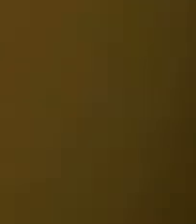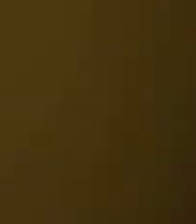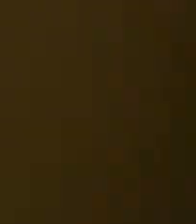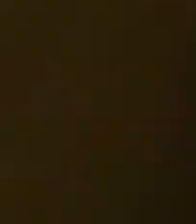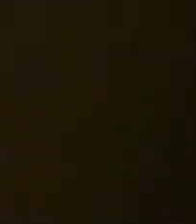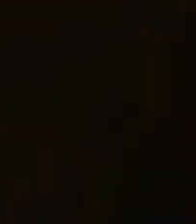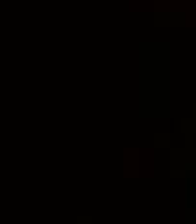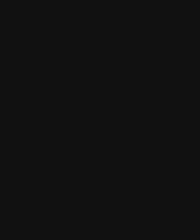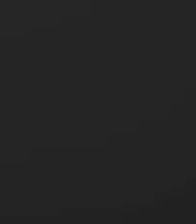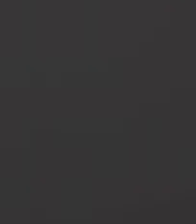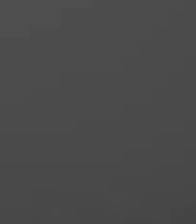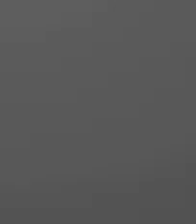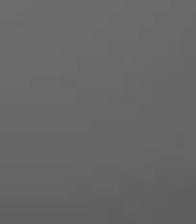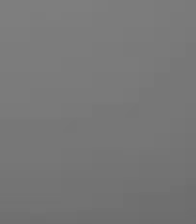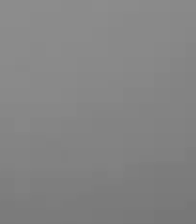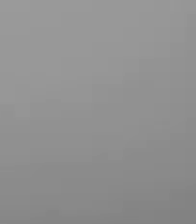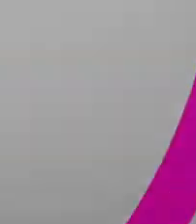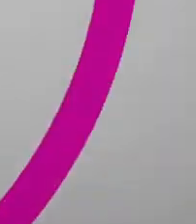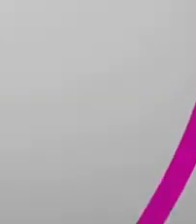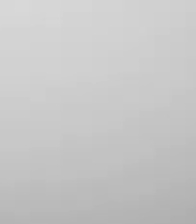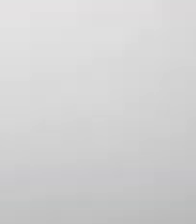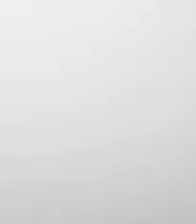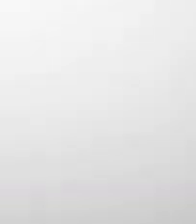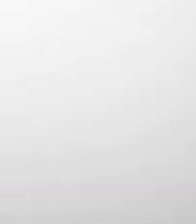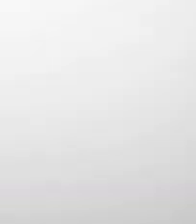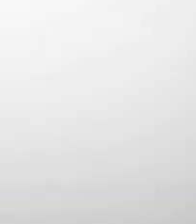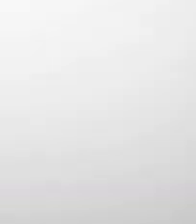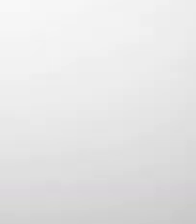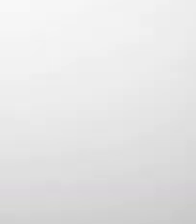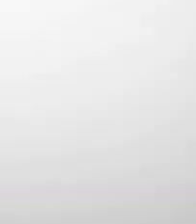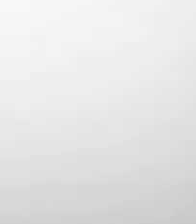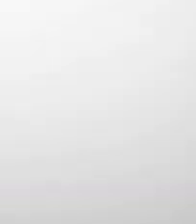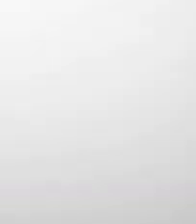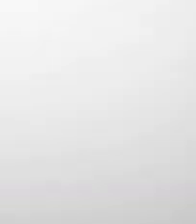Aprende en Casa.